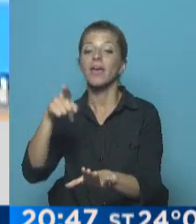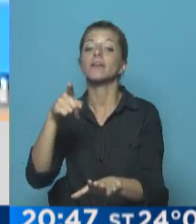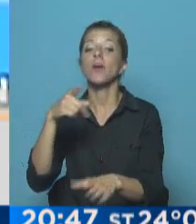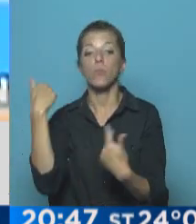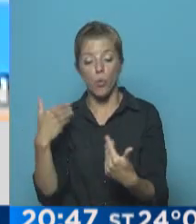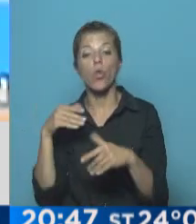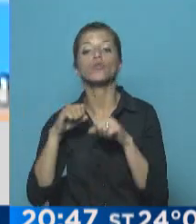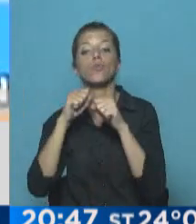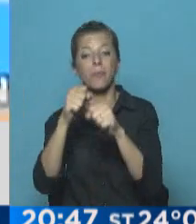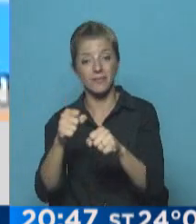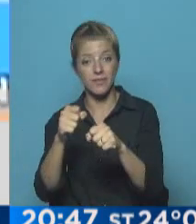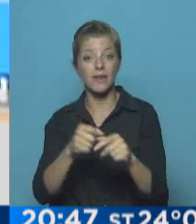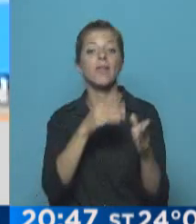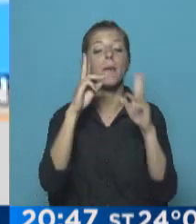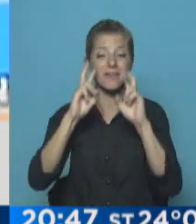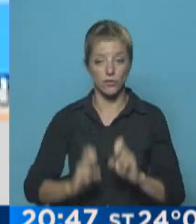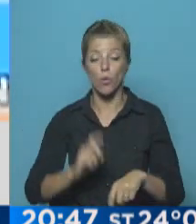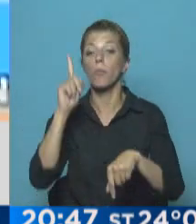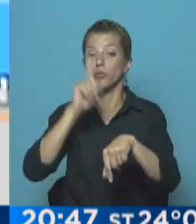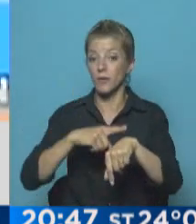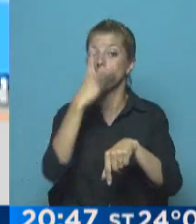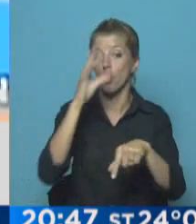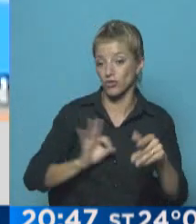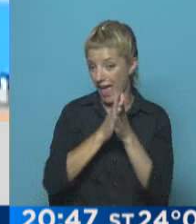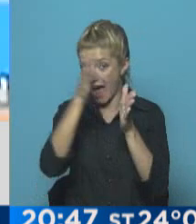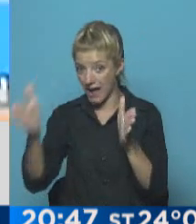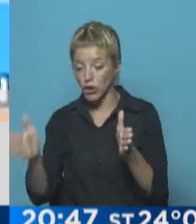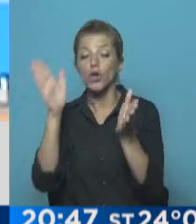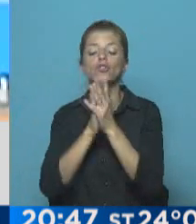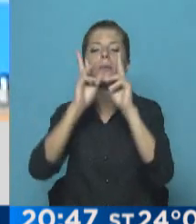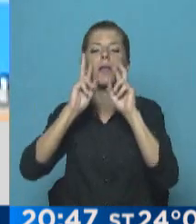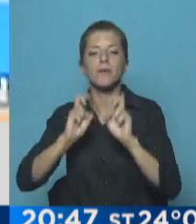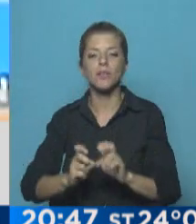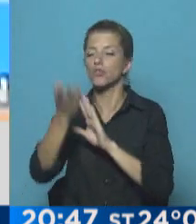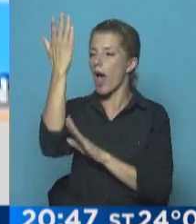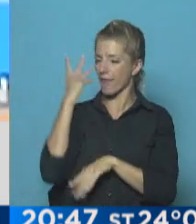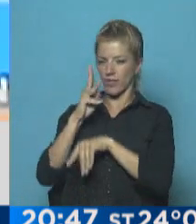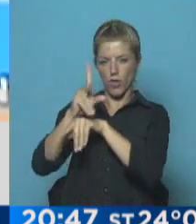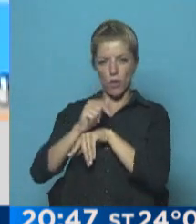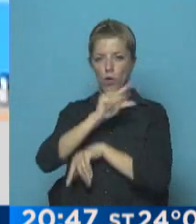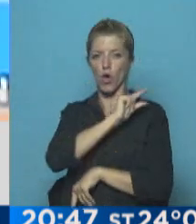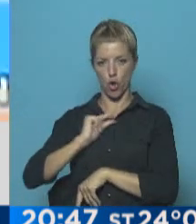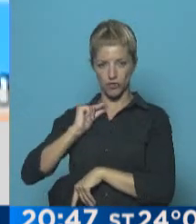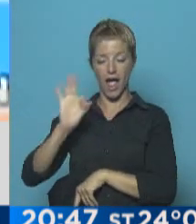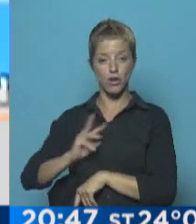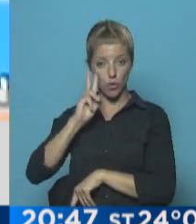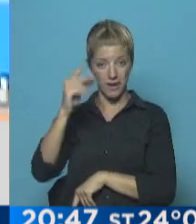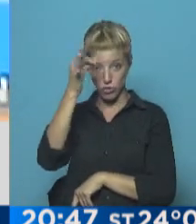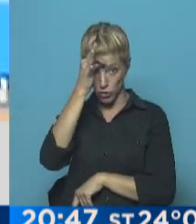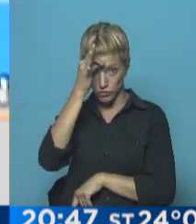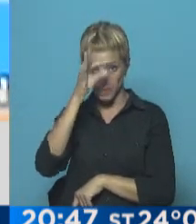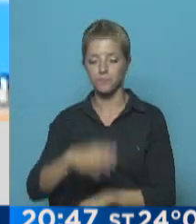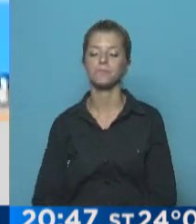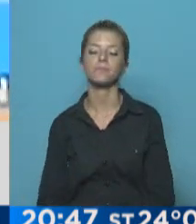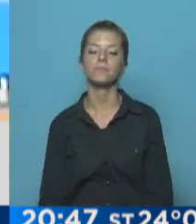suspensión condicional del procedimiento por el plazo de dos años en una causa que data la de las joyas de 2012. Moria logró la libertad